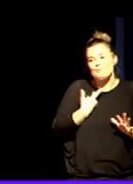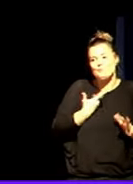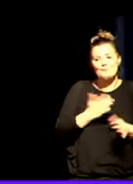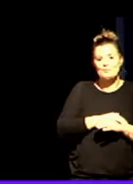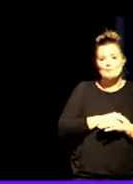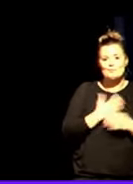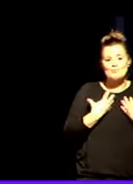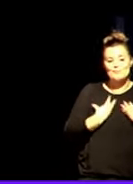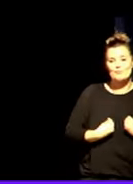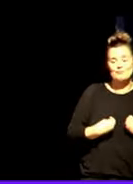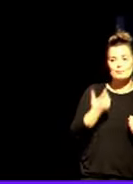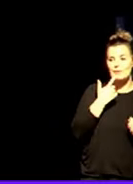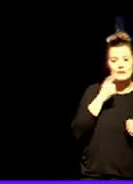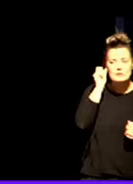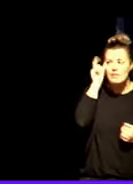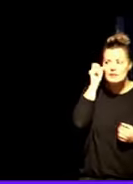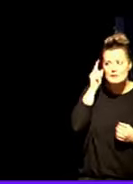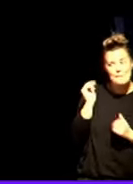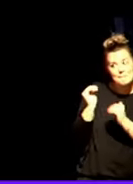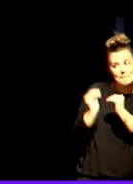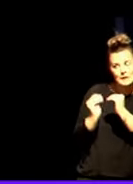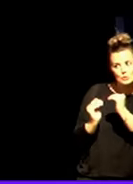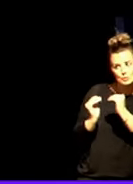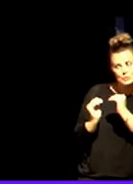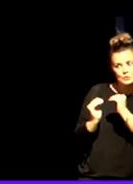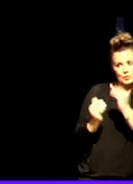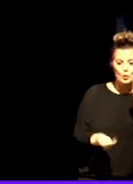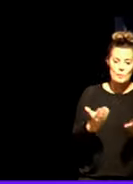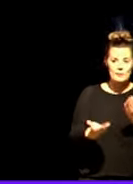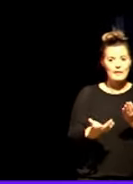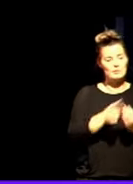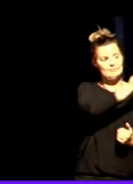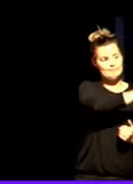se detectan menos o más tarde que en la población adulta.